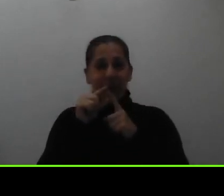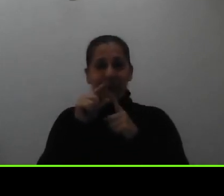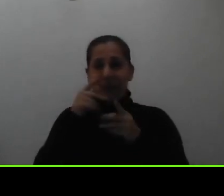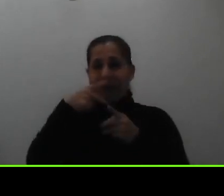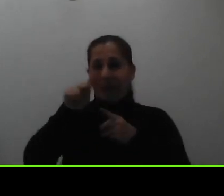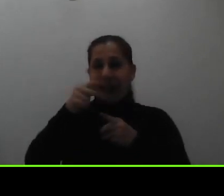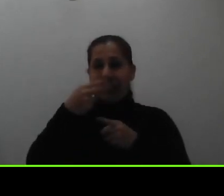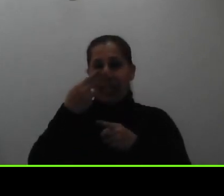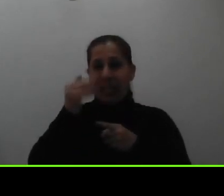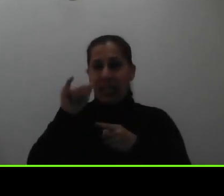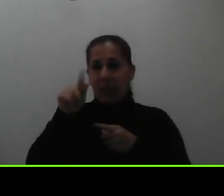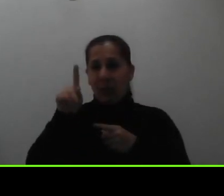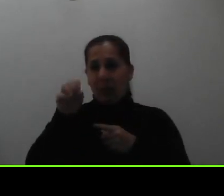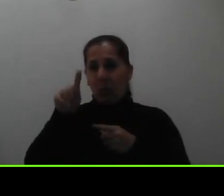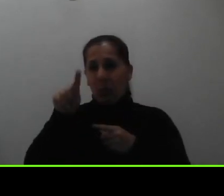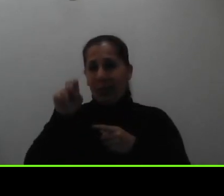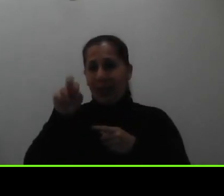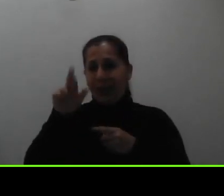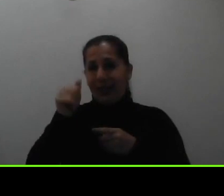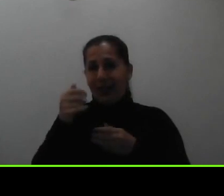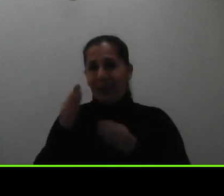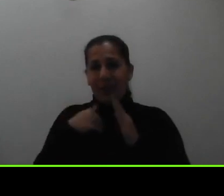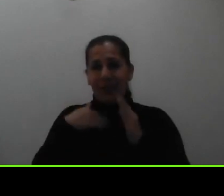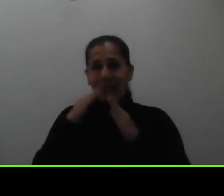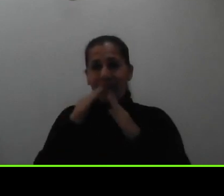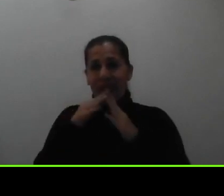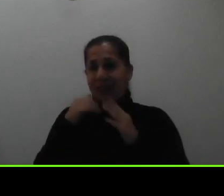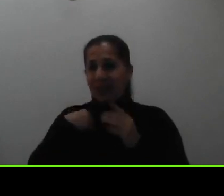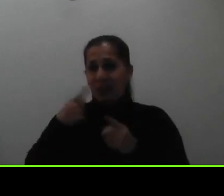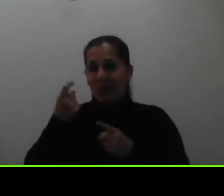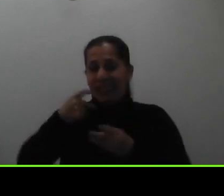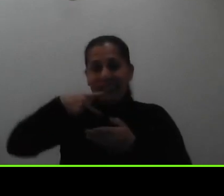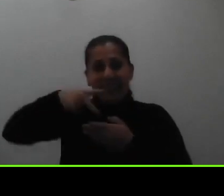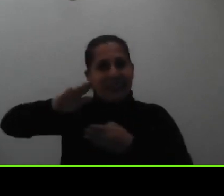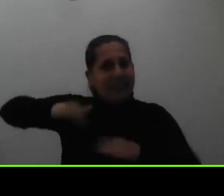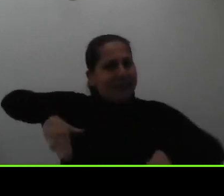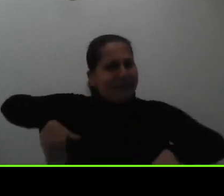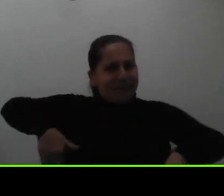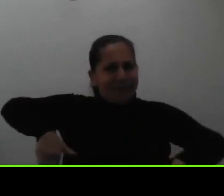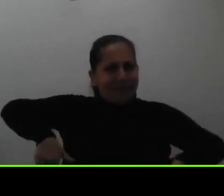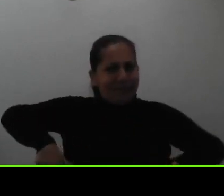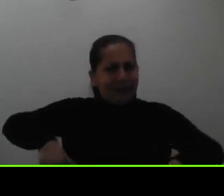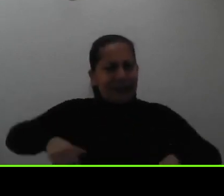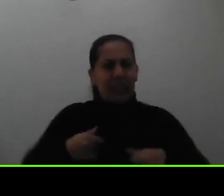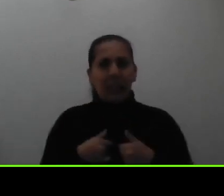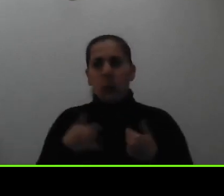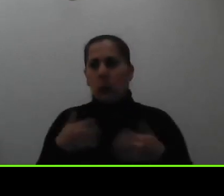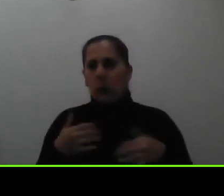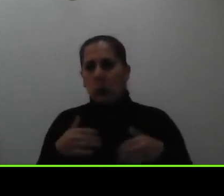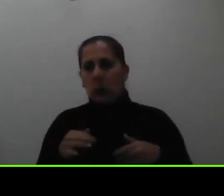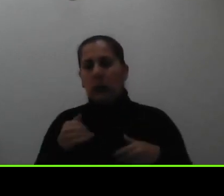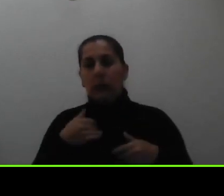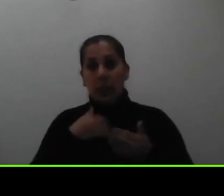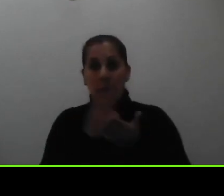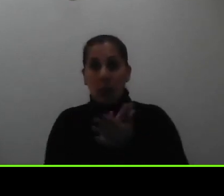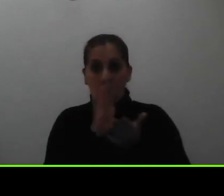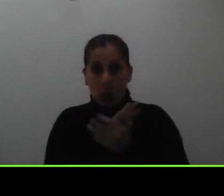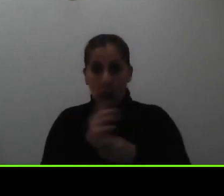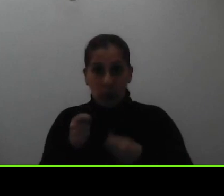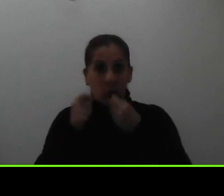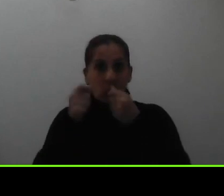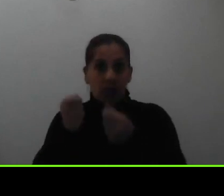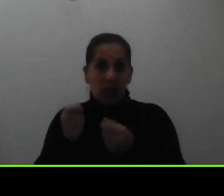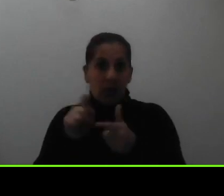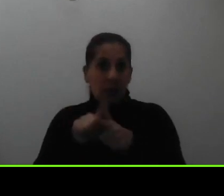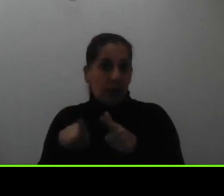pudiendo pagar o hace varios meses la tengo atrasada si tienen algún documento de eso lo pueden entregar pero si no la están